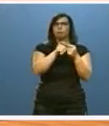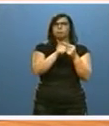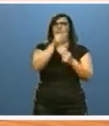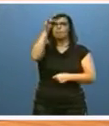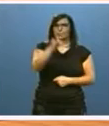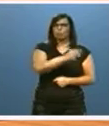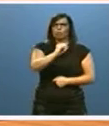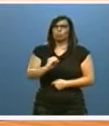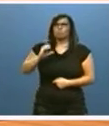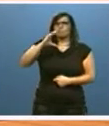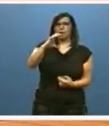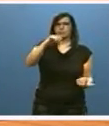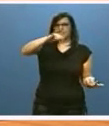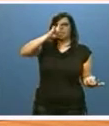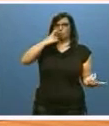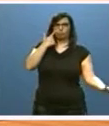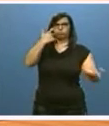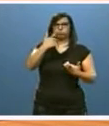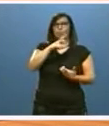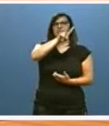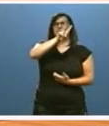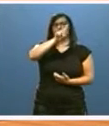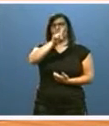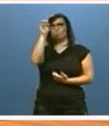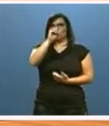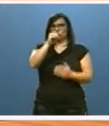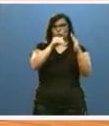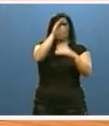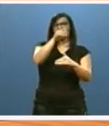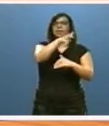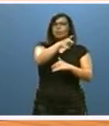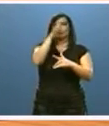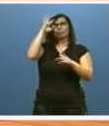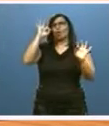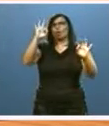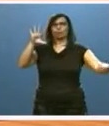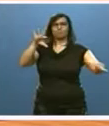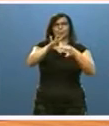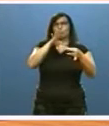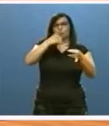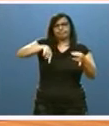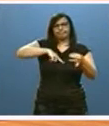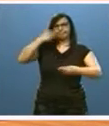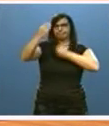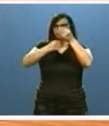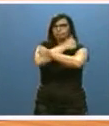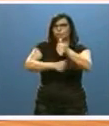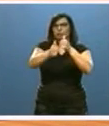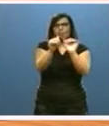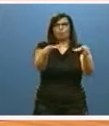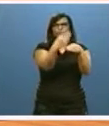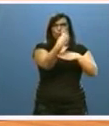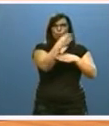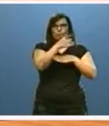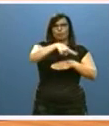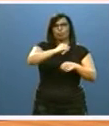presupuesto para el mismo en 2016, más 21%, es plenamente coherente con el carácter prioritario que el colectivo de los jóvenes tiene en nuestras